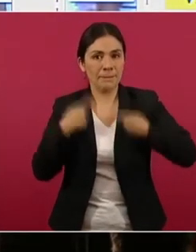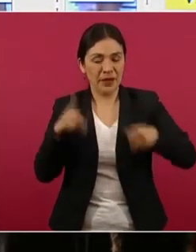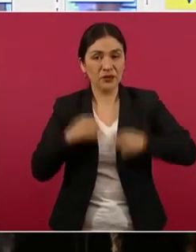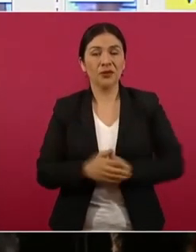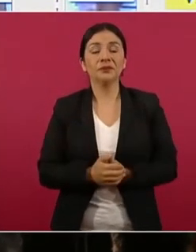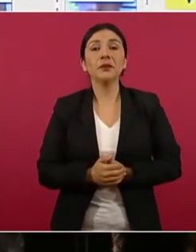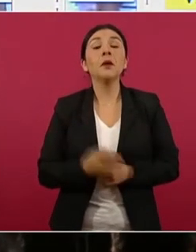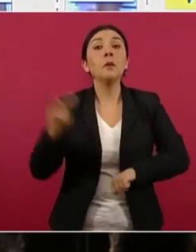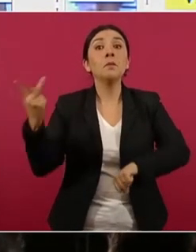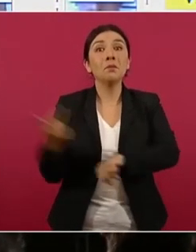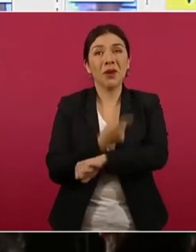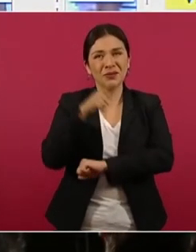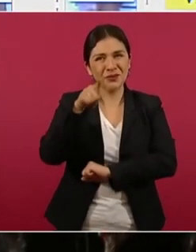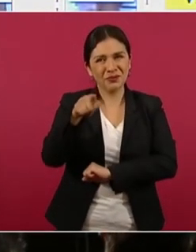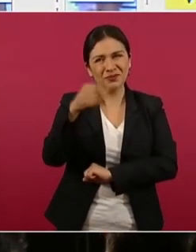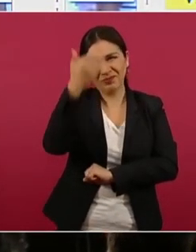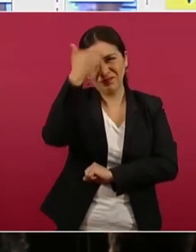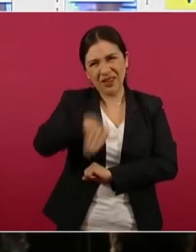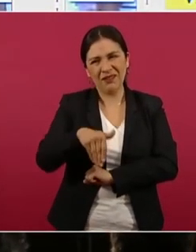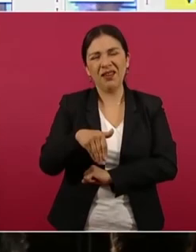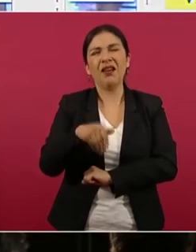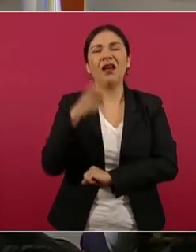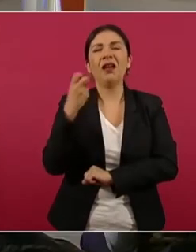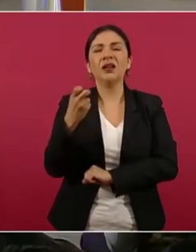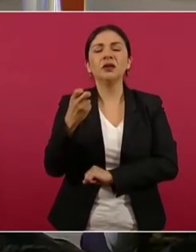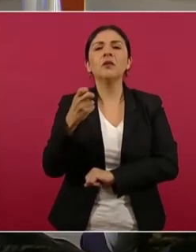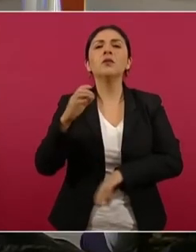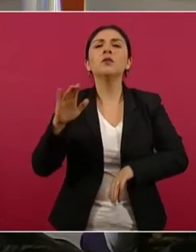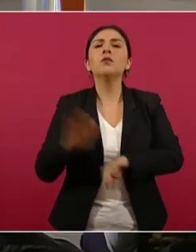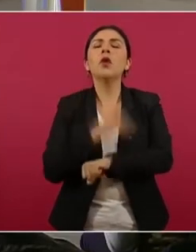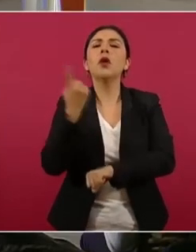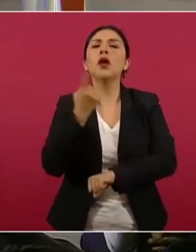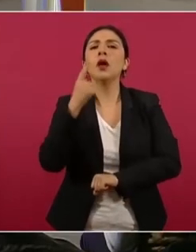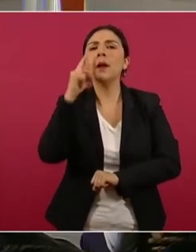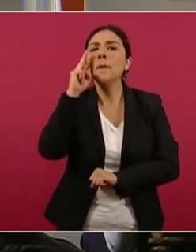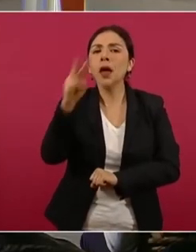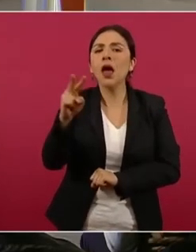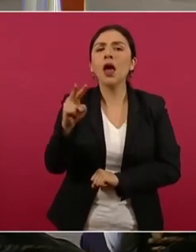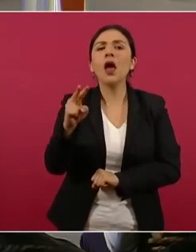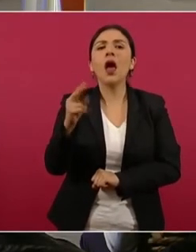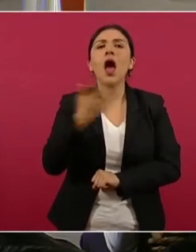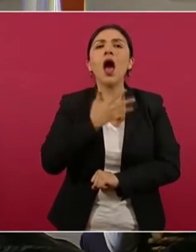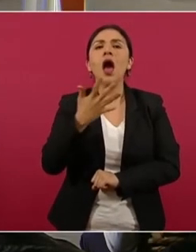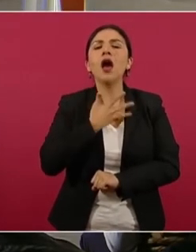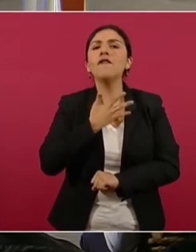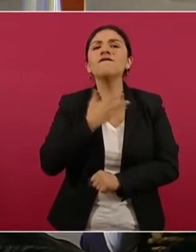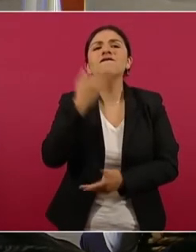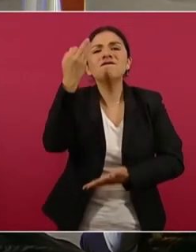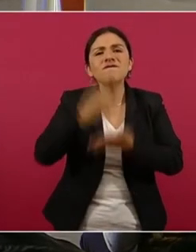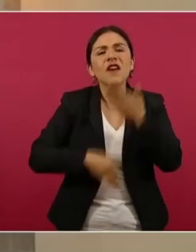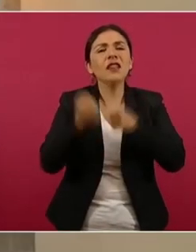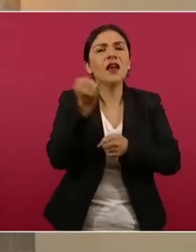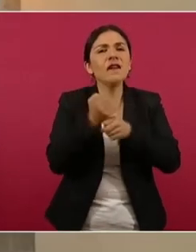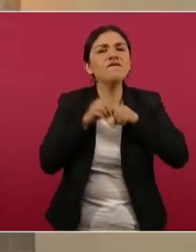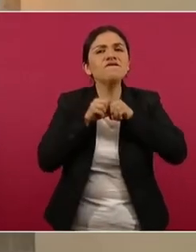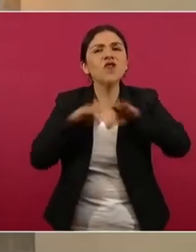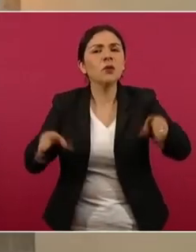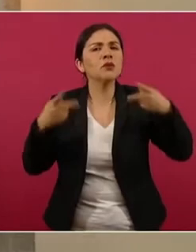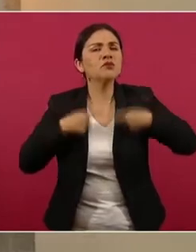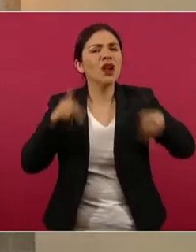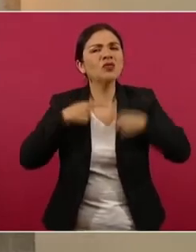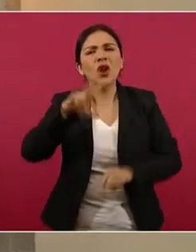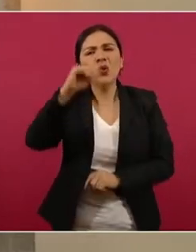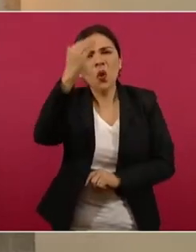linchamiento, como ustedes lo saben, se provoca a partir de la desinformación, del